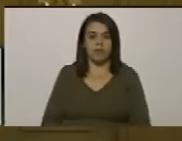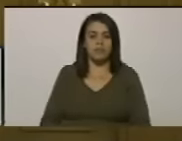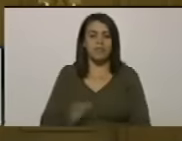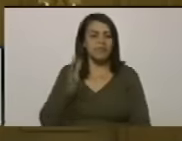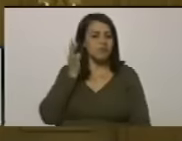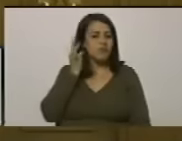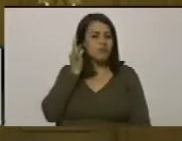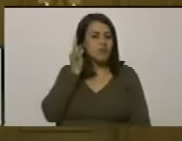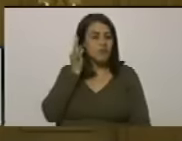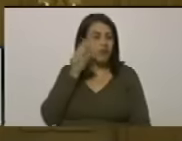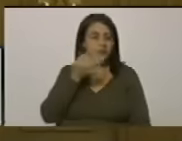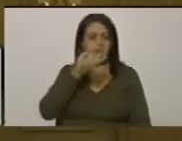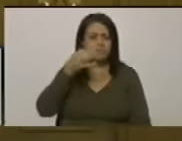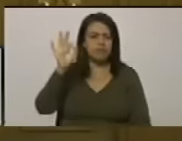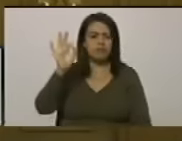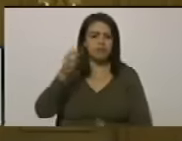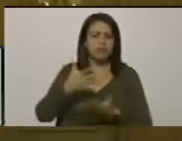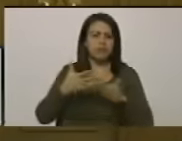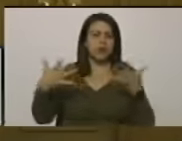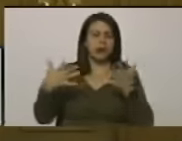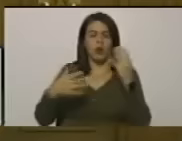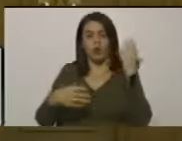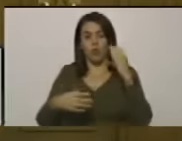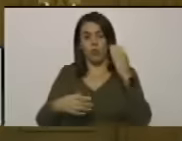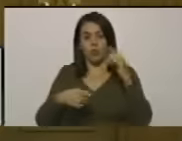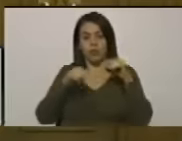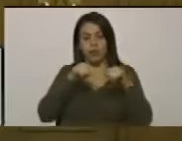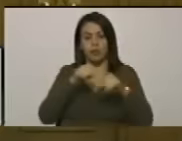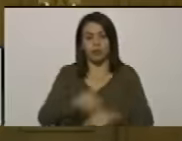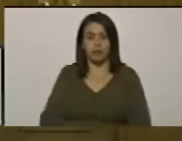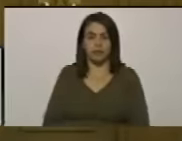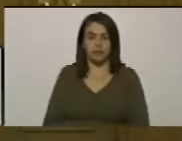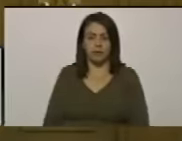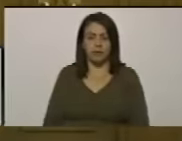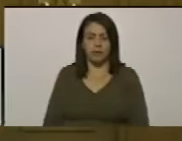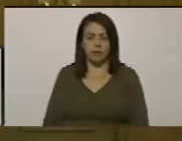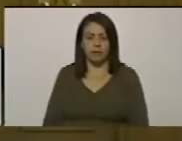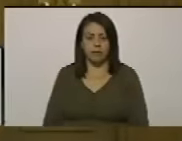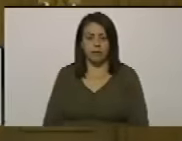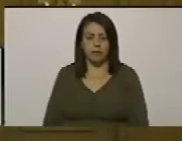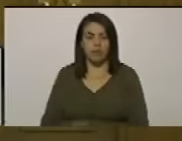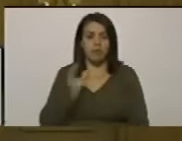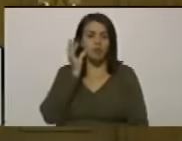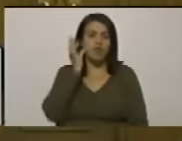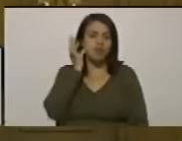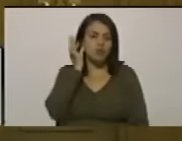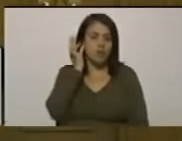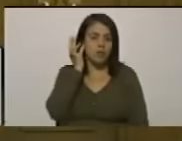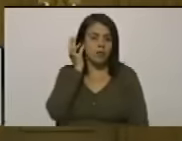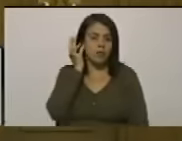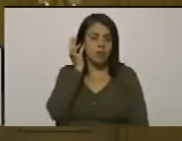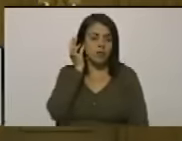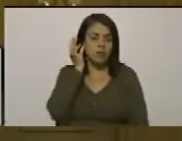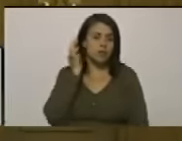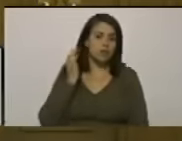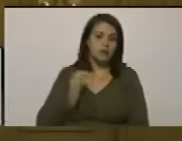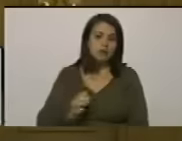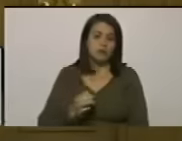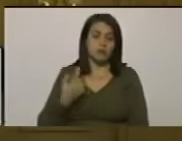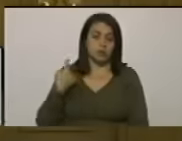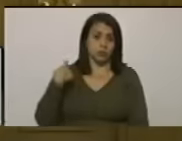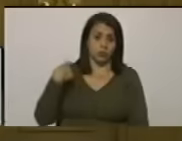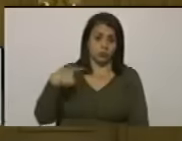extraordinaria gran colombiana una mujer a quien